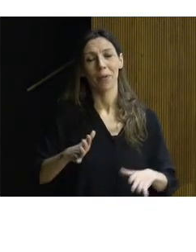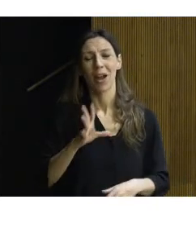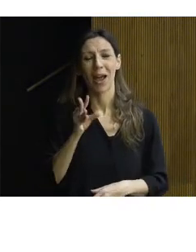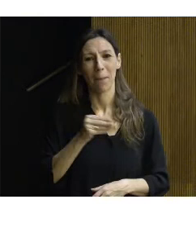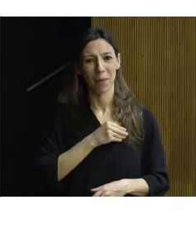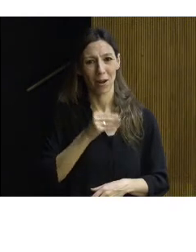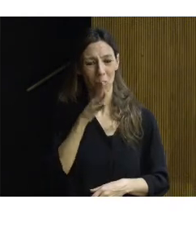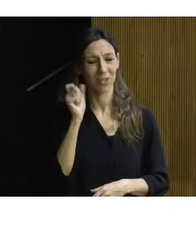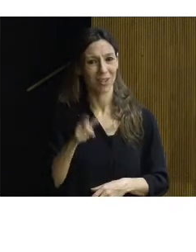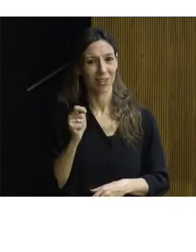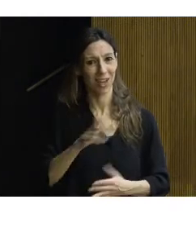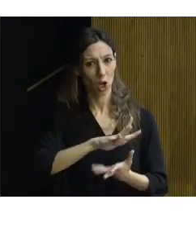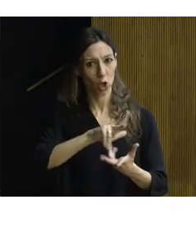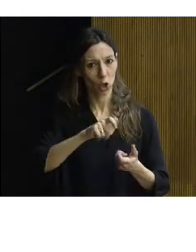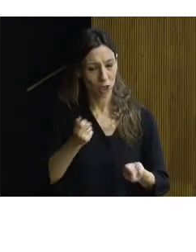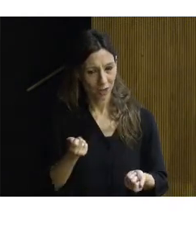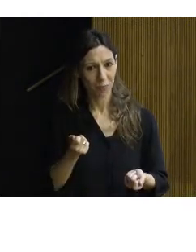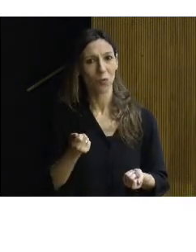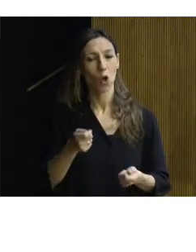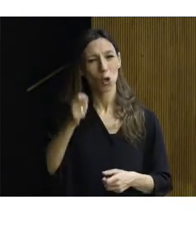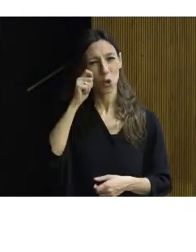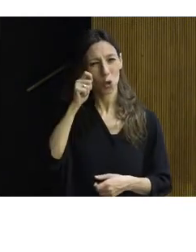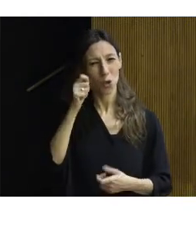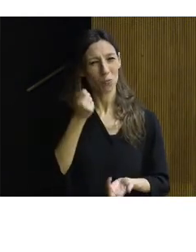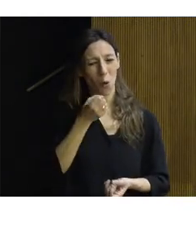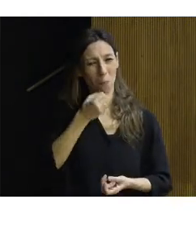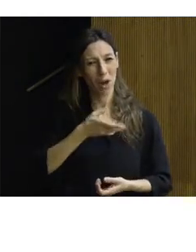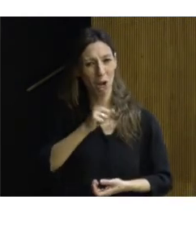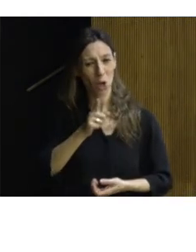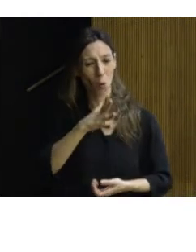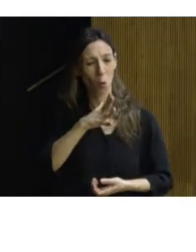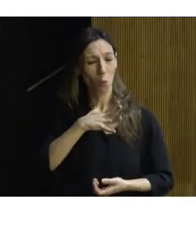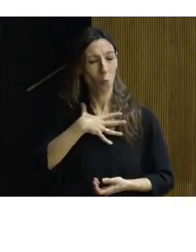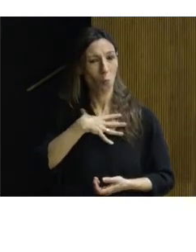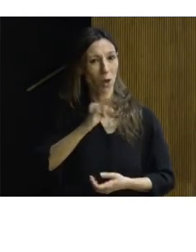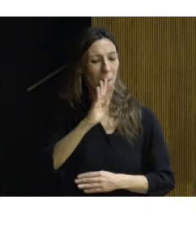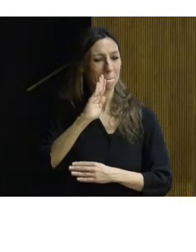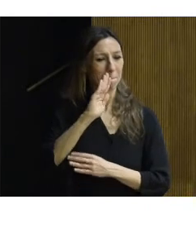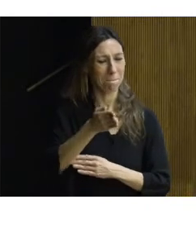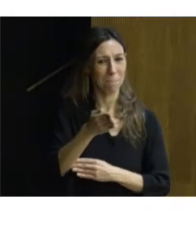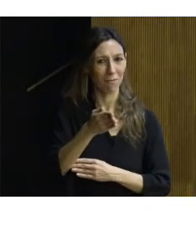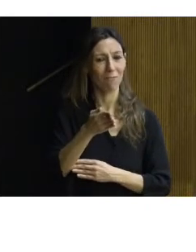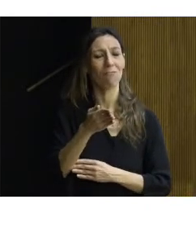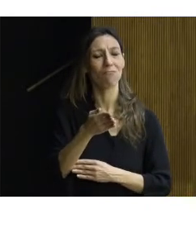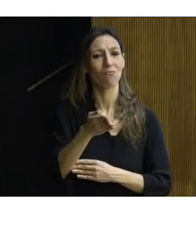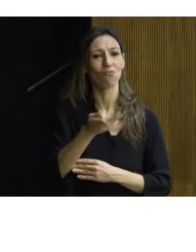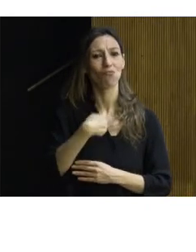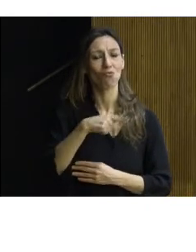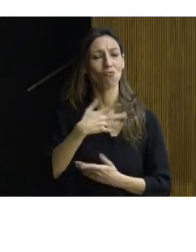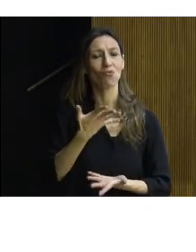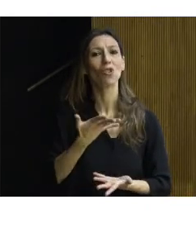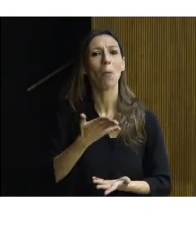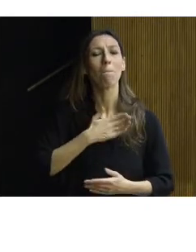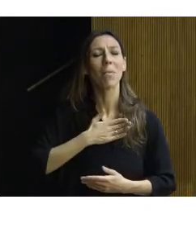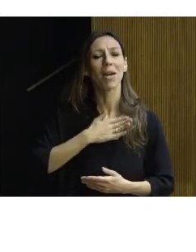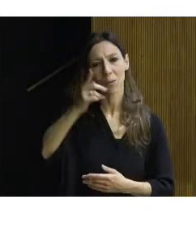frecuentes las noticias de que un turismo mal proyectado puede actuar como una marabunta y, además, de destruir nuestro acervo cultural, se puede cargar lo